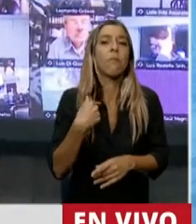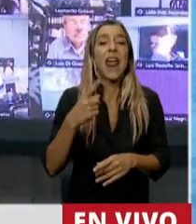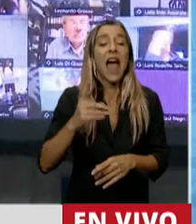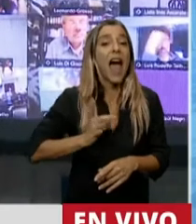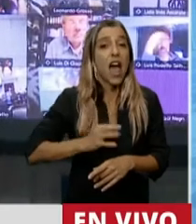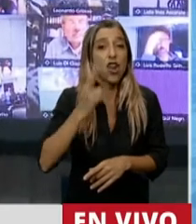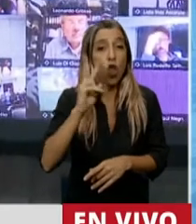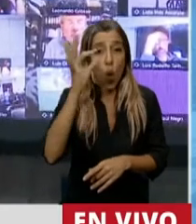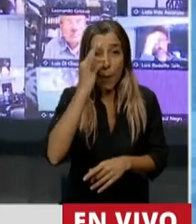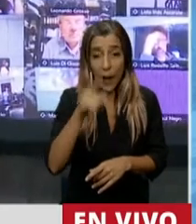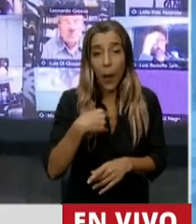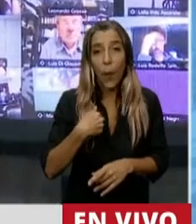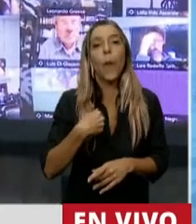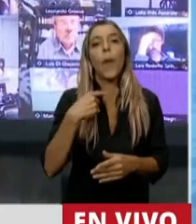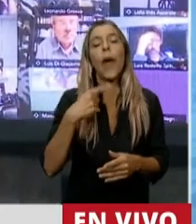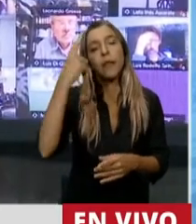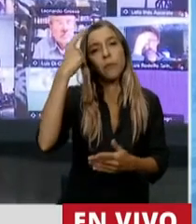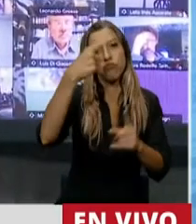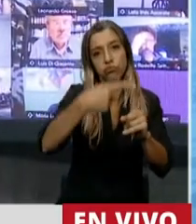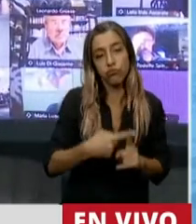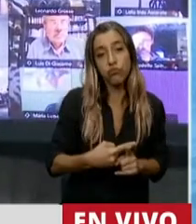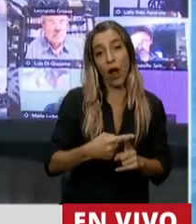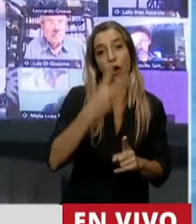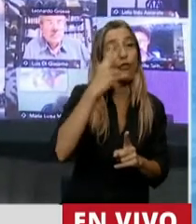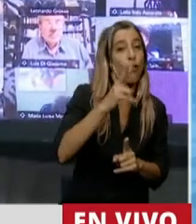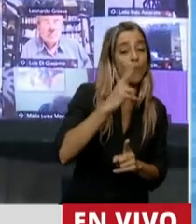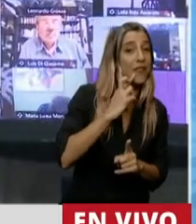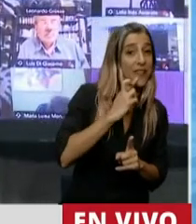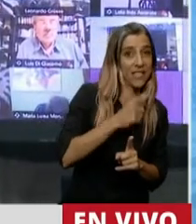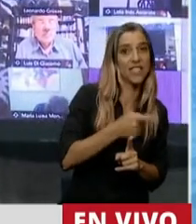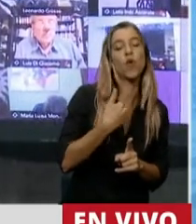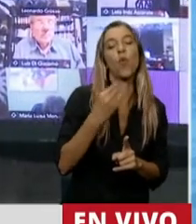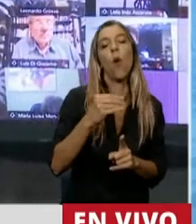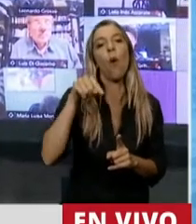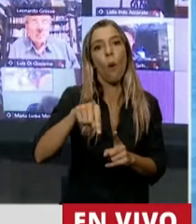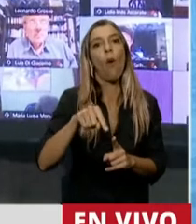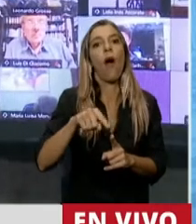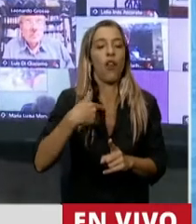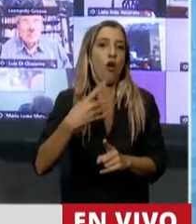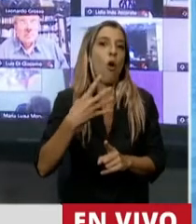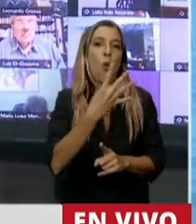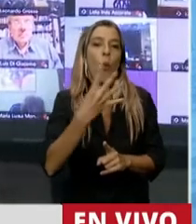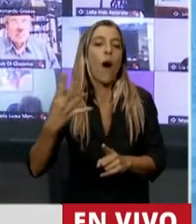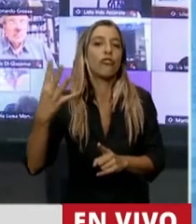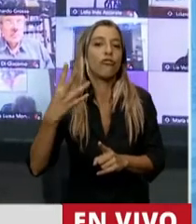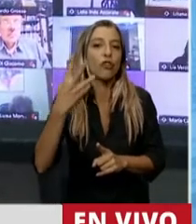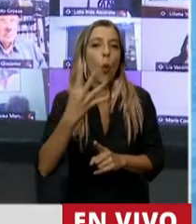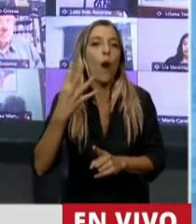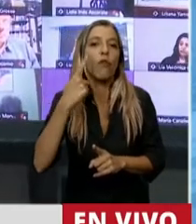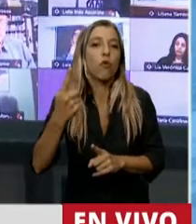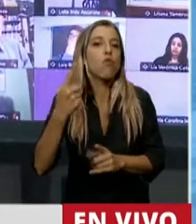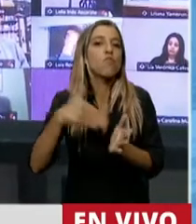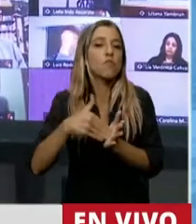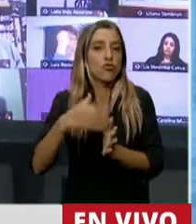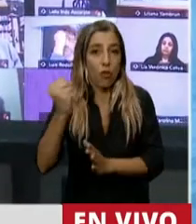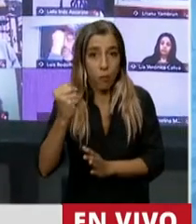original que no se aprobó, la prórroga del 2019 a 441 millones de pesos. En el presupuesto que ustedes aprobaron para